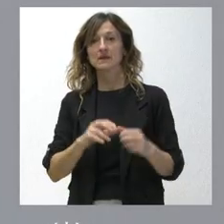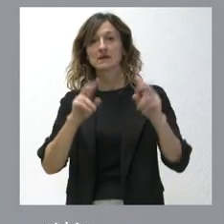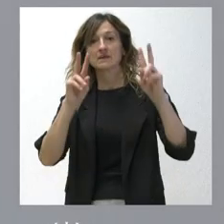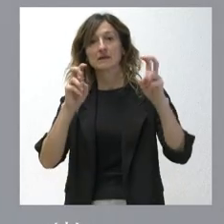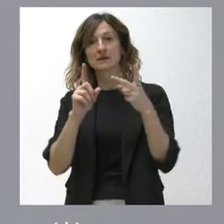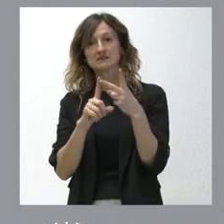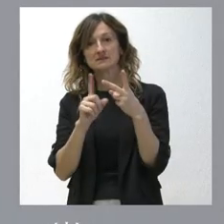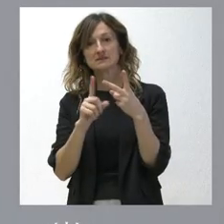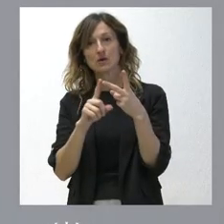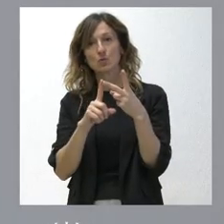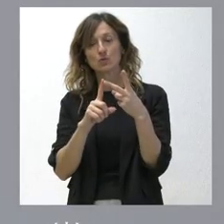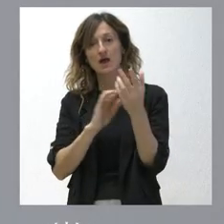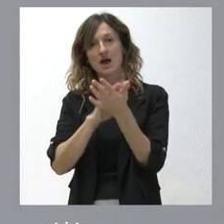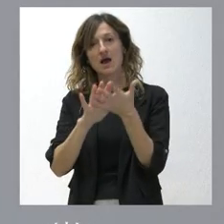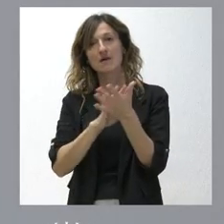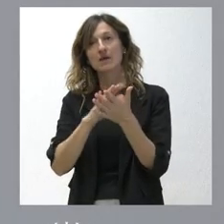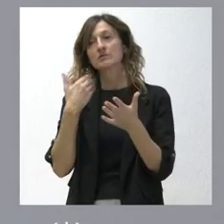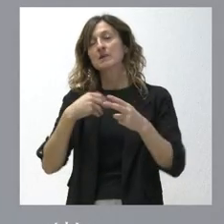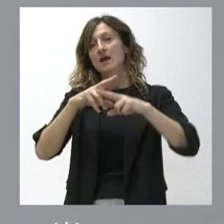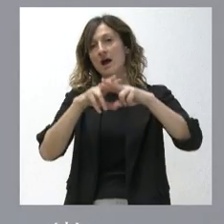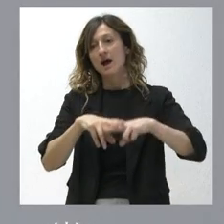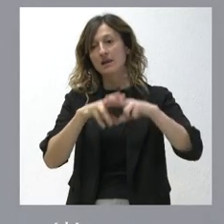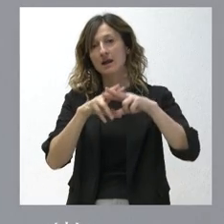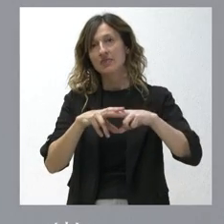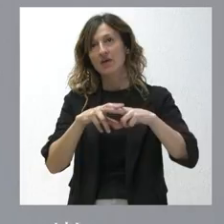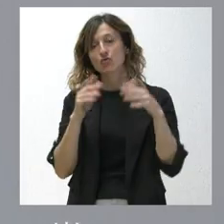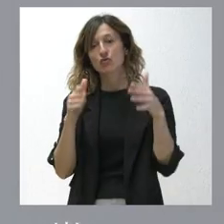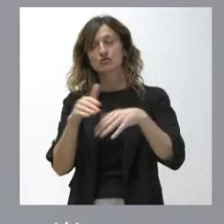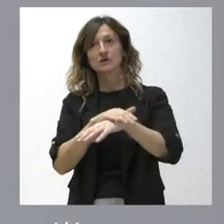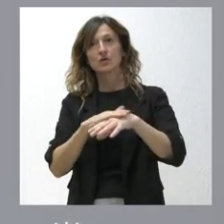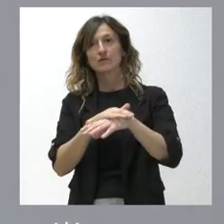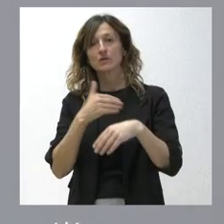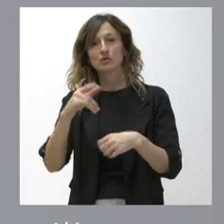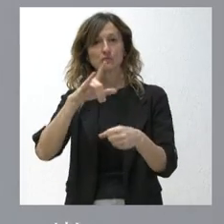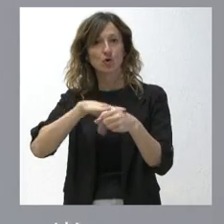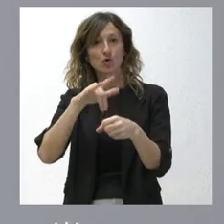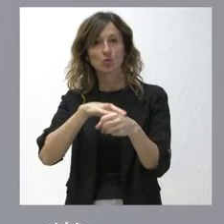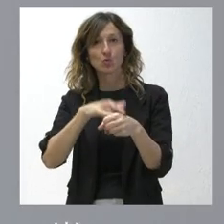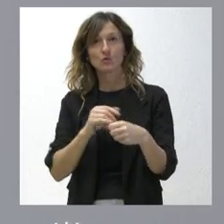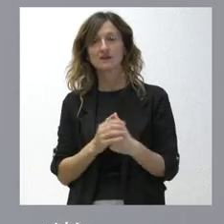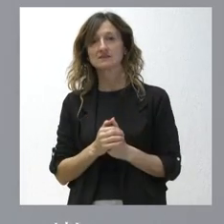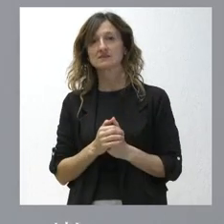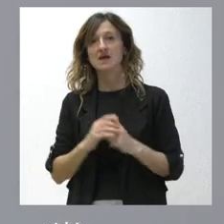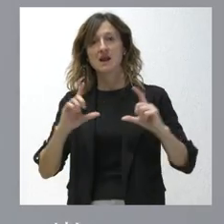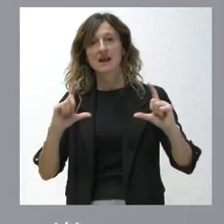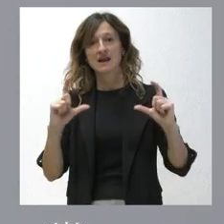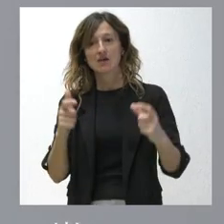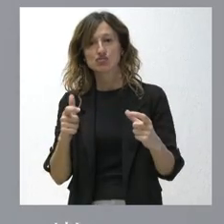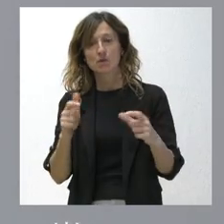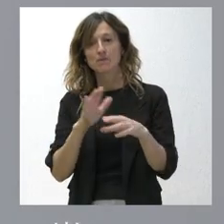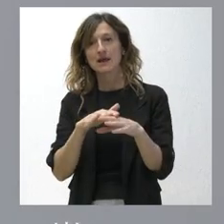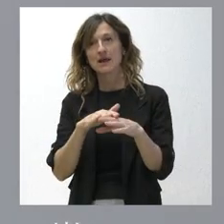les comento, que también hemos analizado y considerado en el Consejo de Gobierno. Este próximo lunes tiene lugar la reunión preparatoria